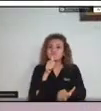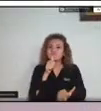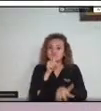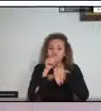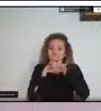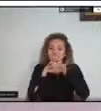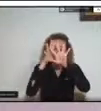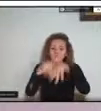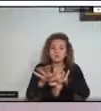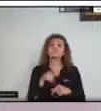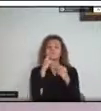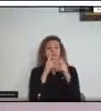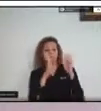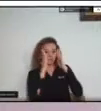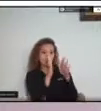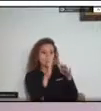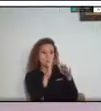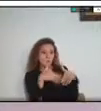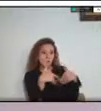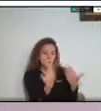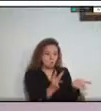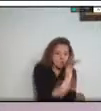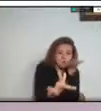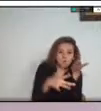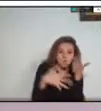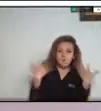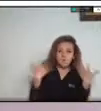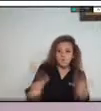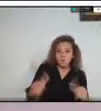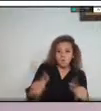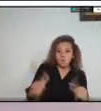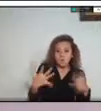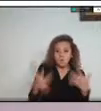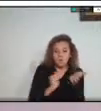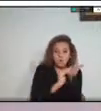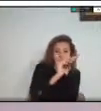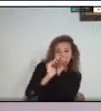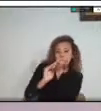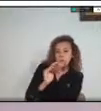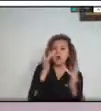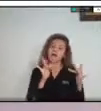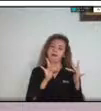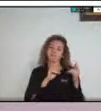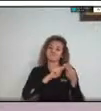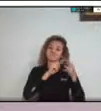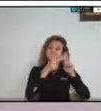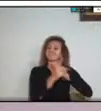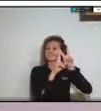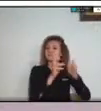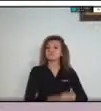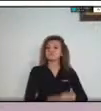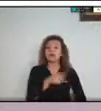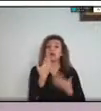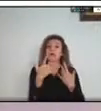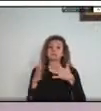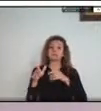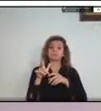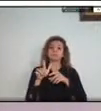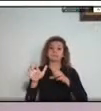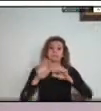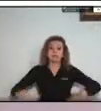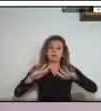a estos fenómenos. Estas situaciones han generado esfuerzos de orden local y nacional para brindar manejo desde diferentes